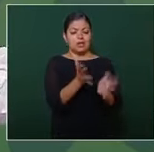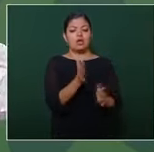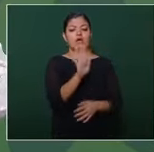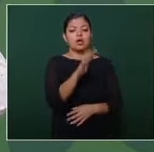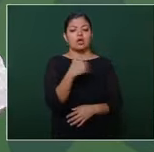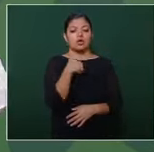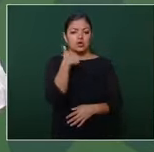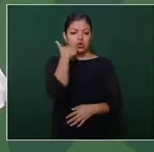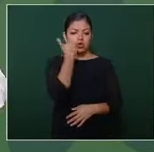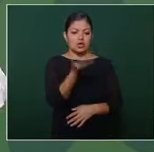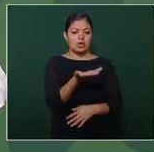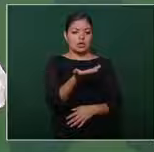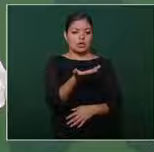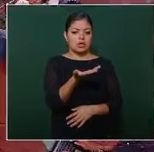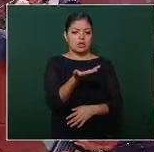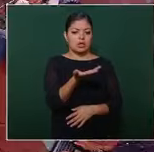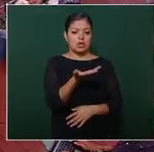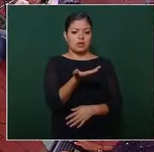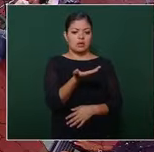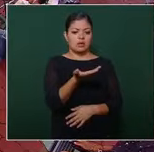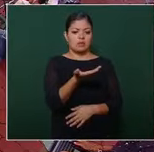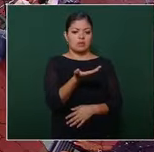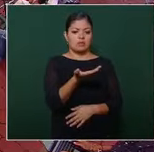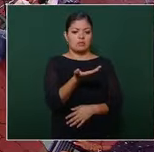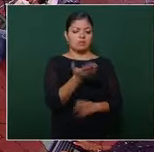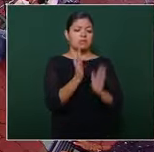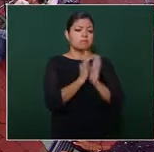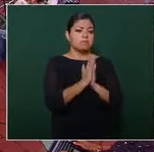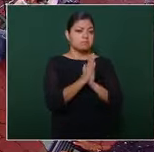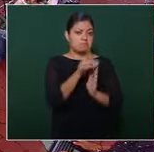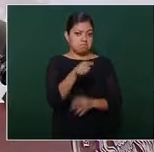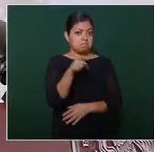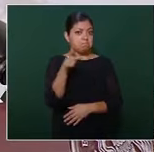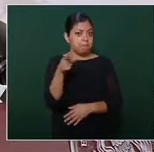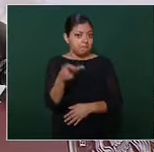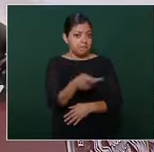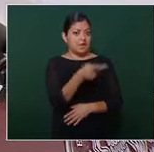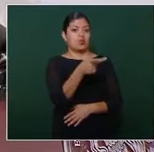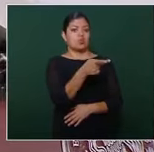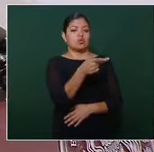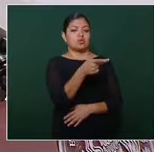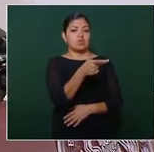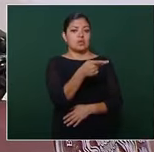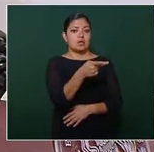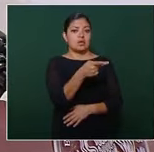gustaría que le preguntaras y que te envíe